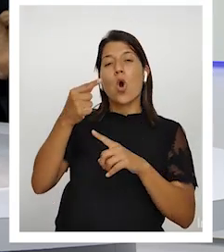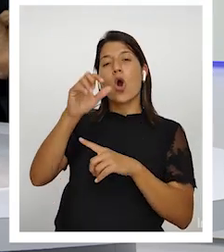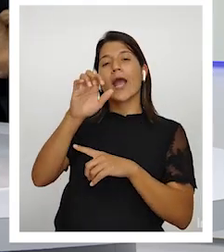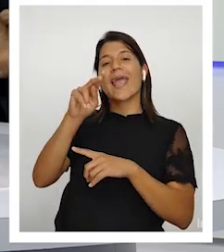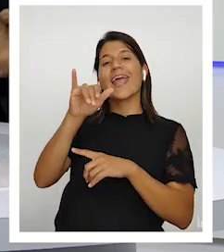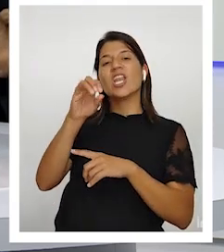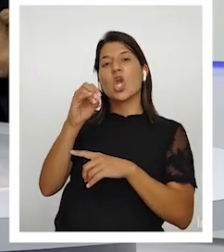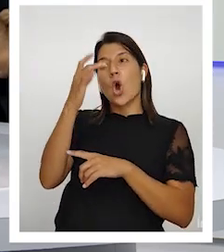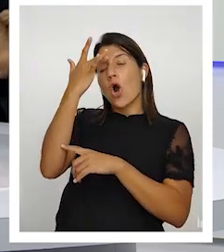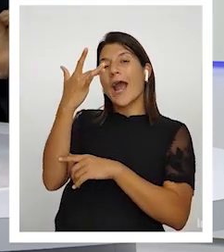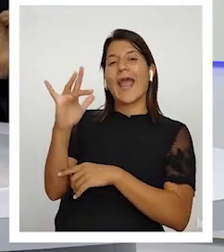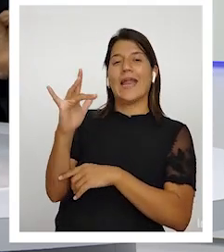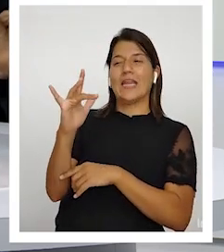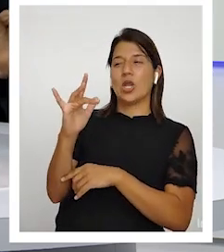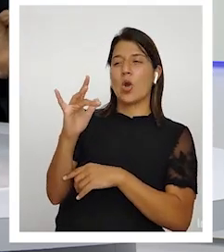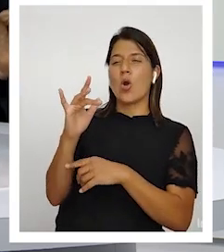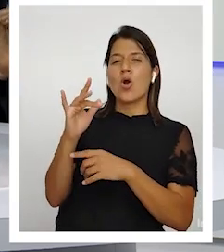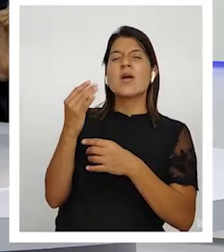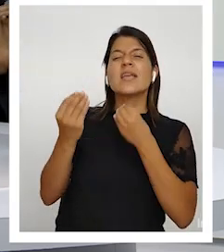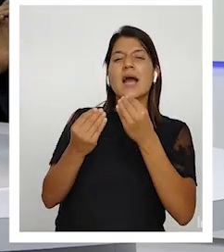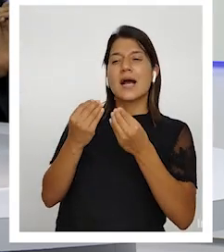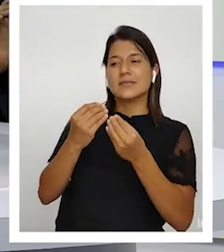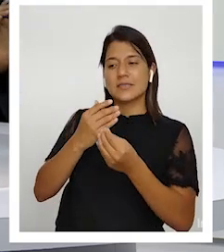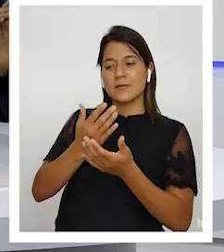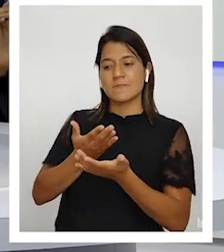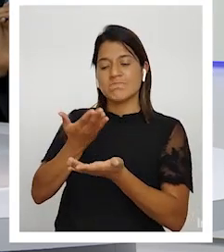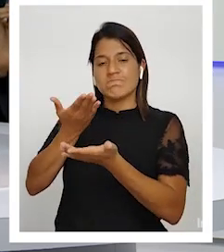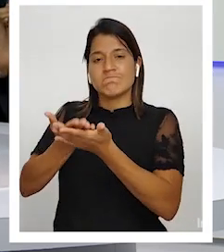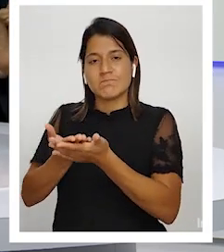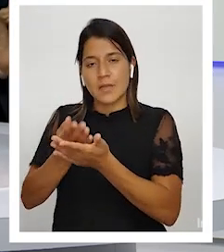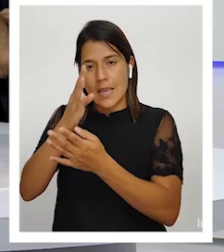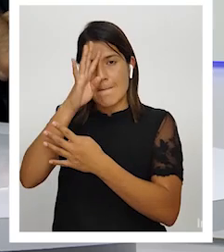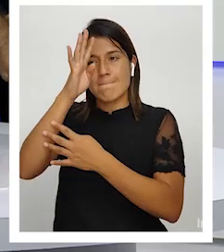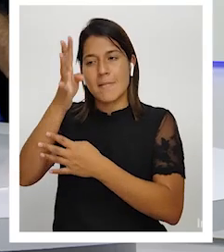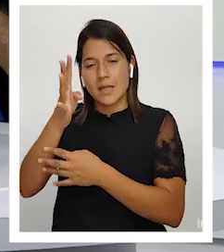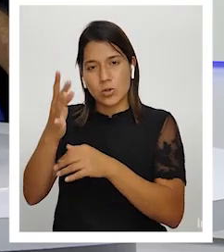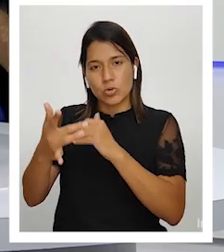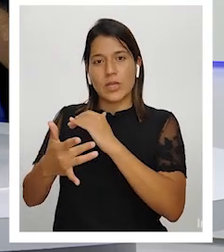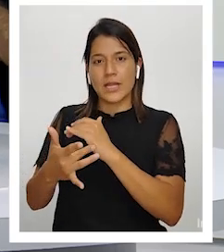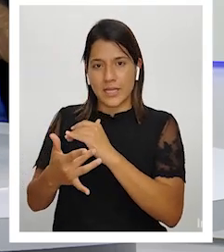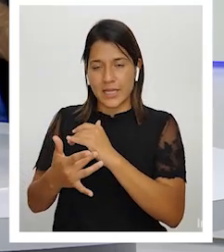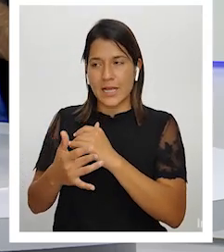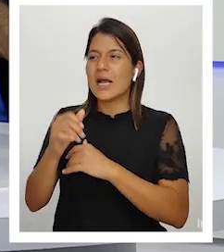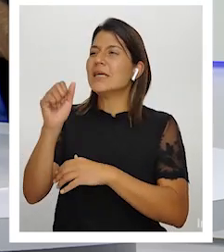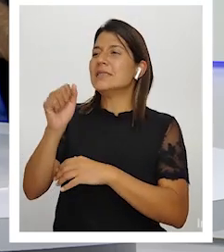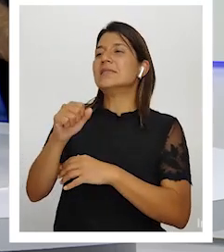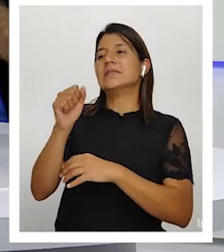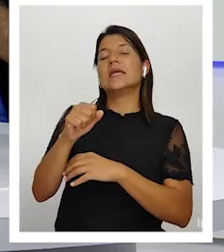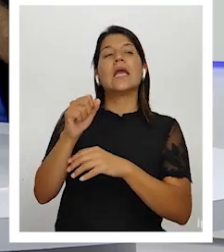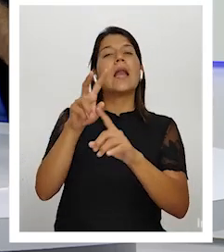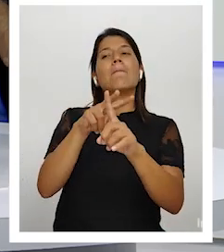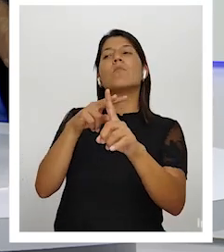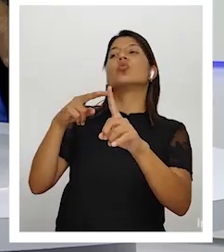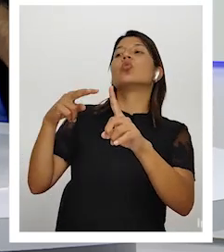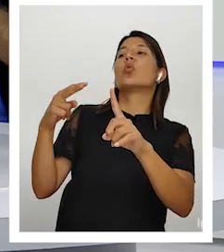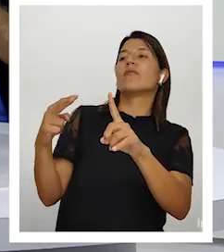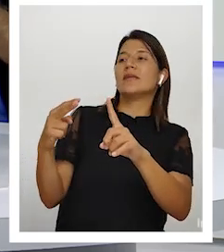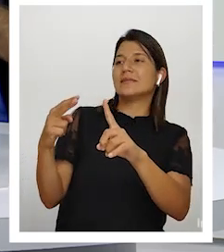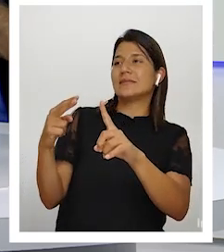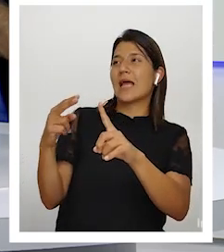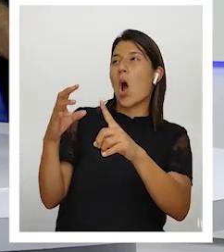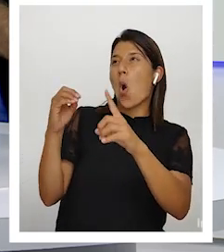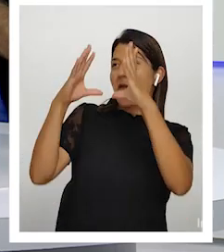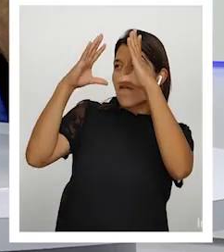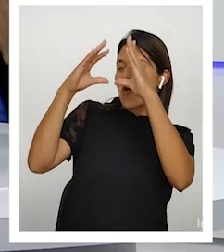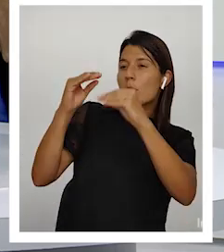técnica ese estudio la visión que permite el invento al servicio de los demás el genio